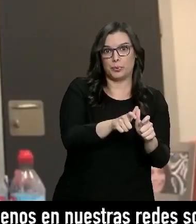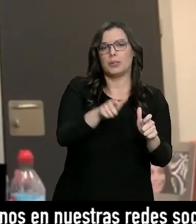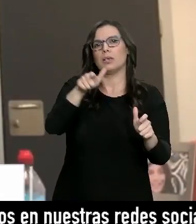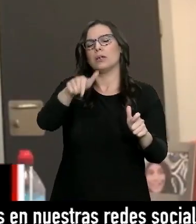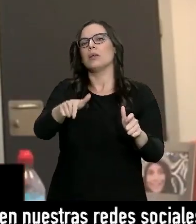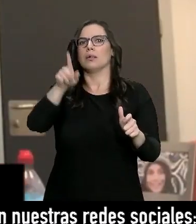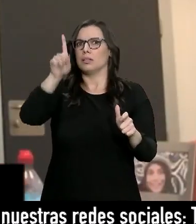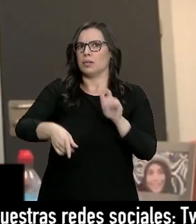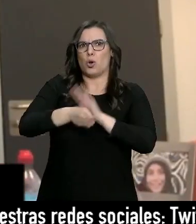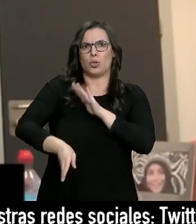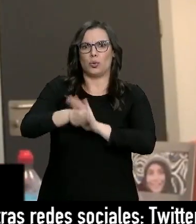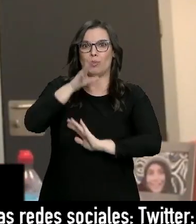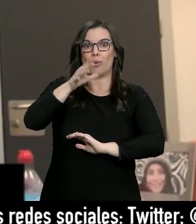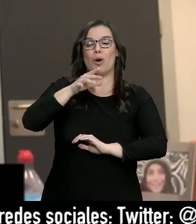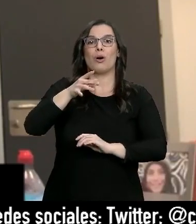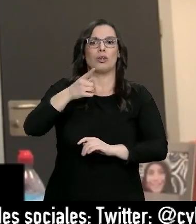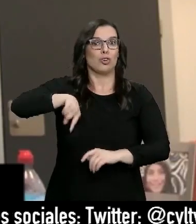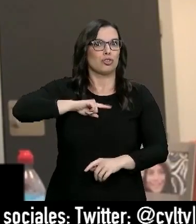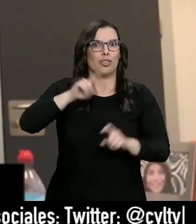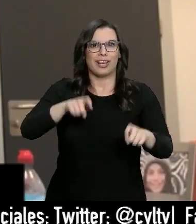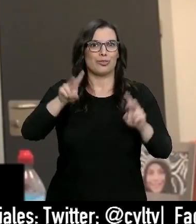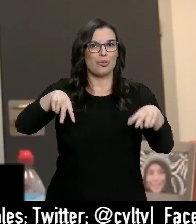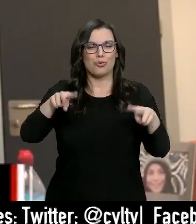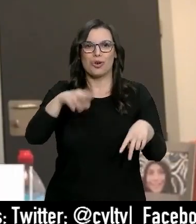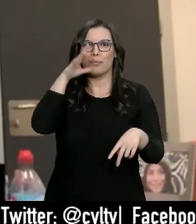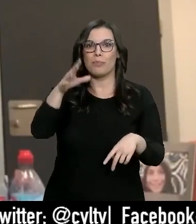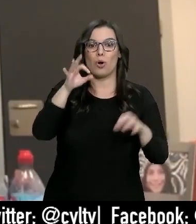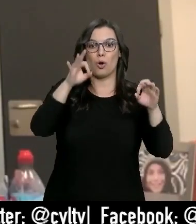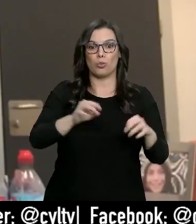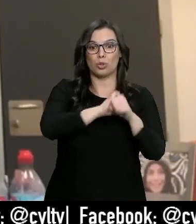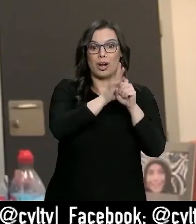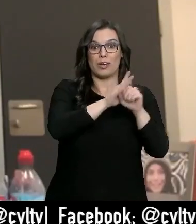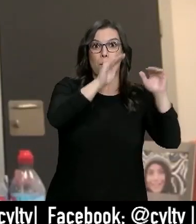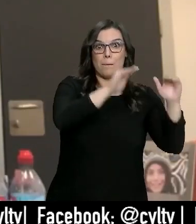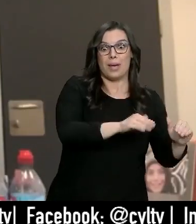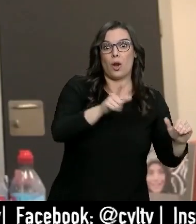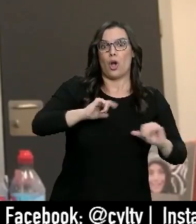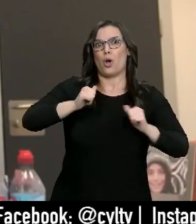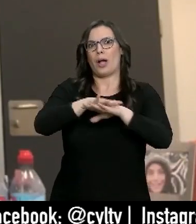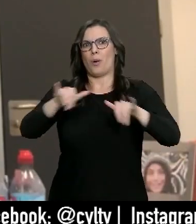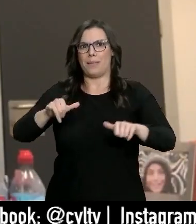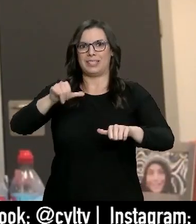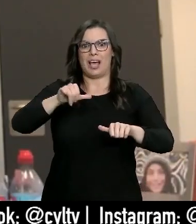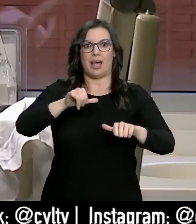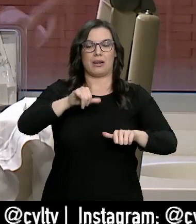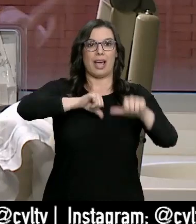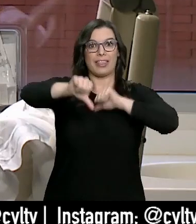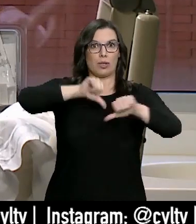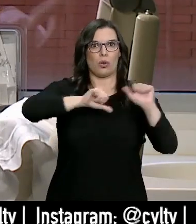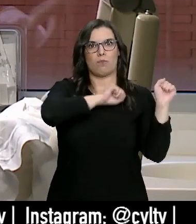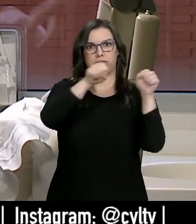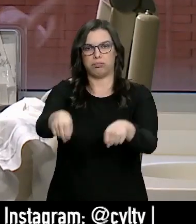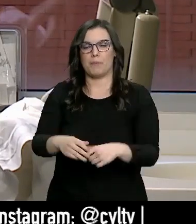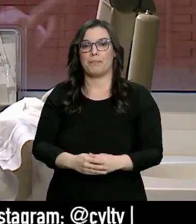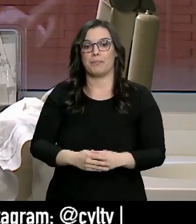valle, ha habido un continuo trabajo sin parar al máximo para intentar compensar estas cancelaciones quirúrgicas.